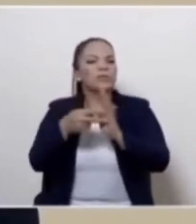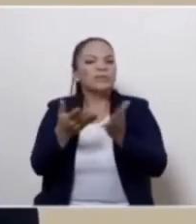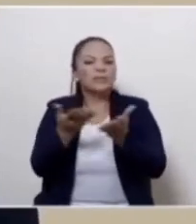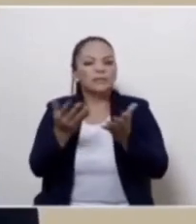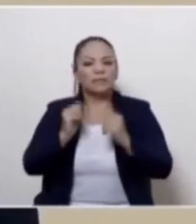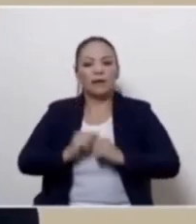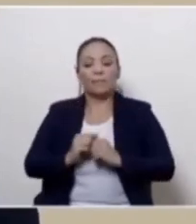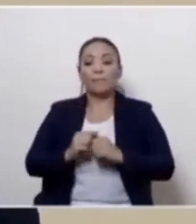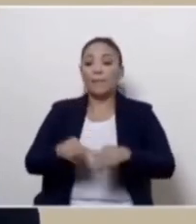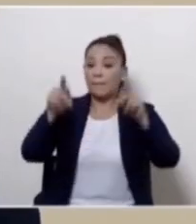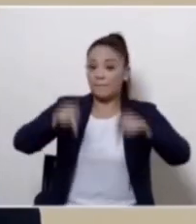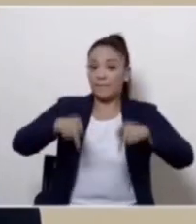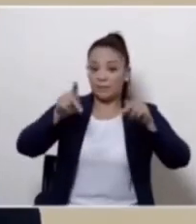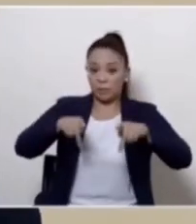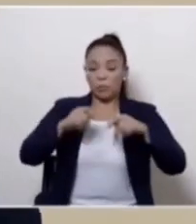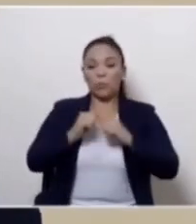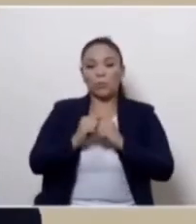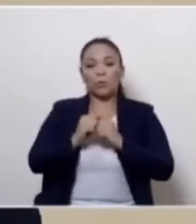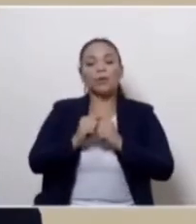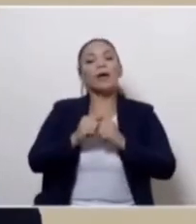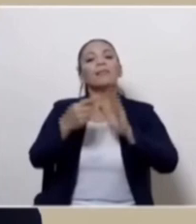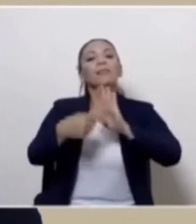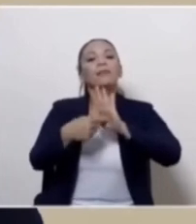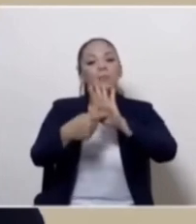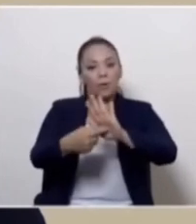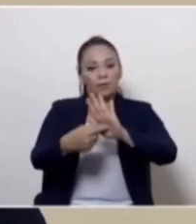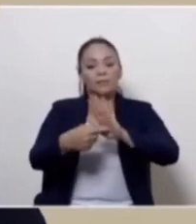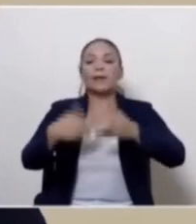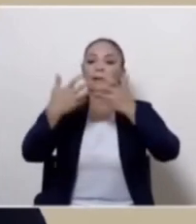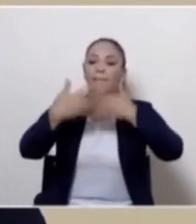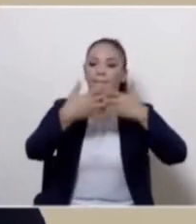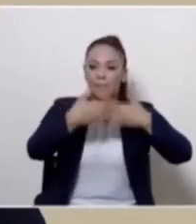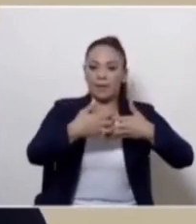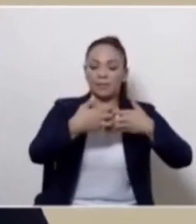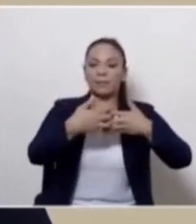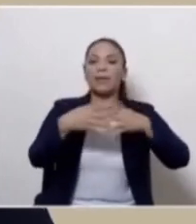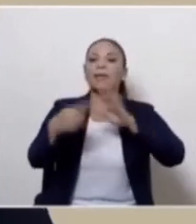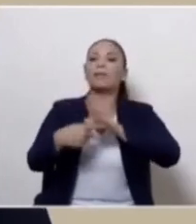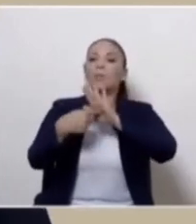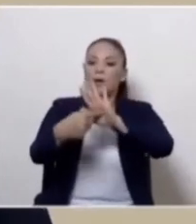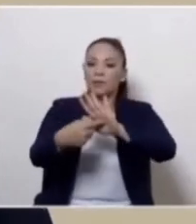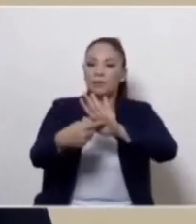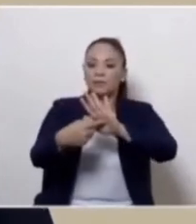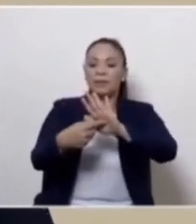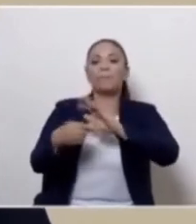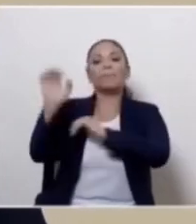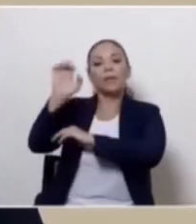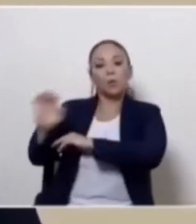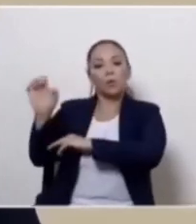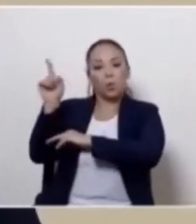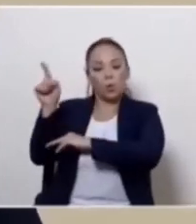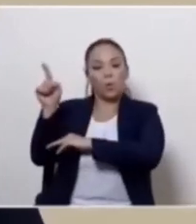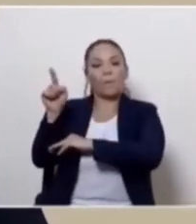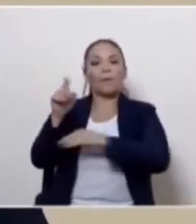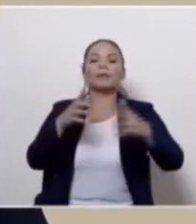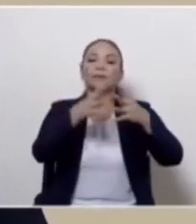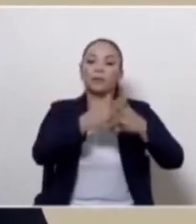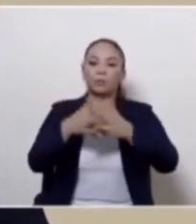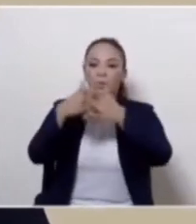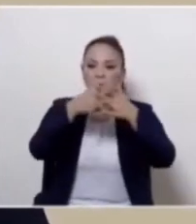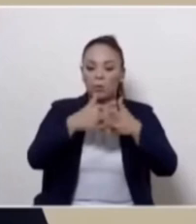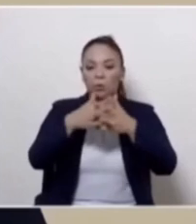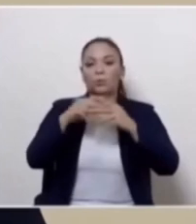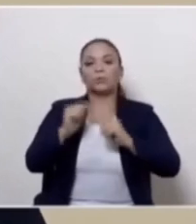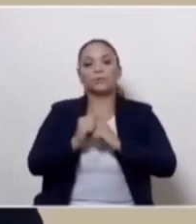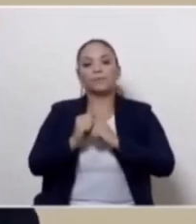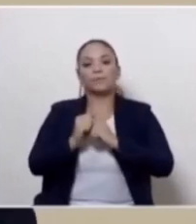persona que demuestra o la empresa que demuestra que en Europa, Estados Unidos, en los